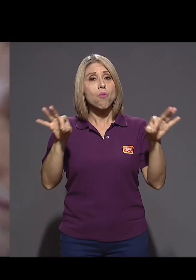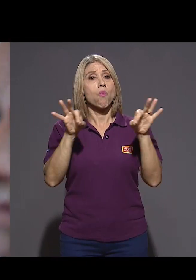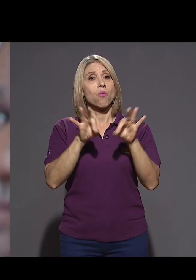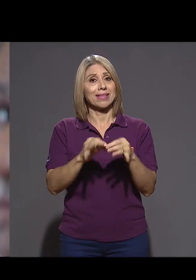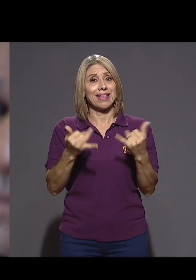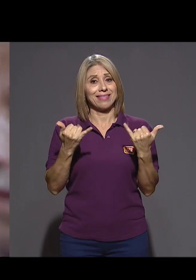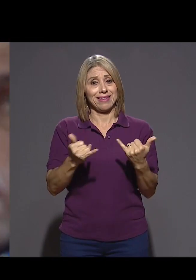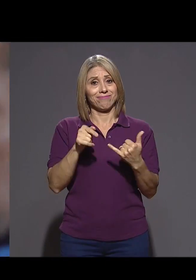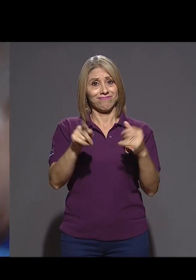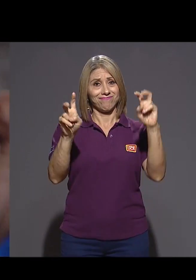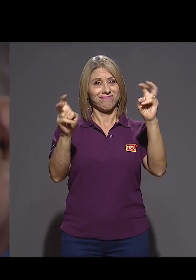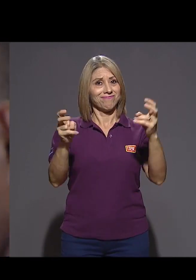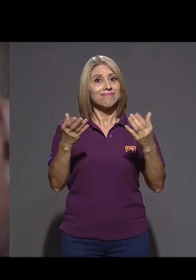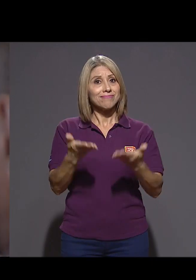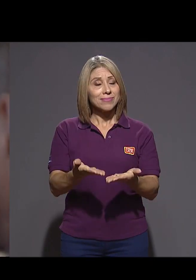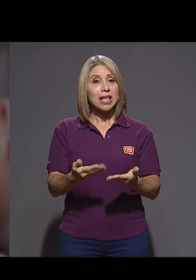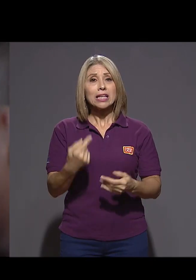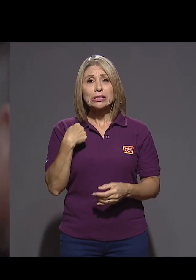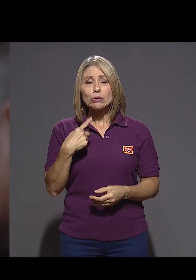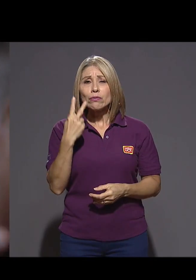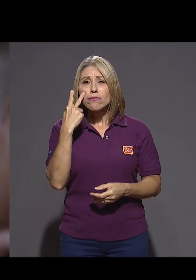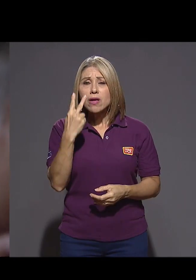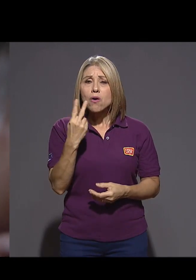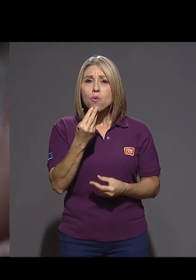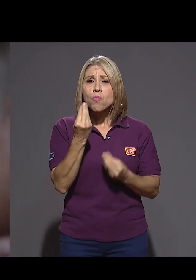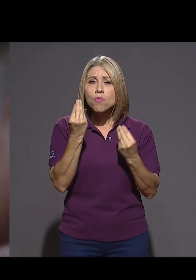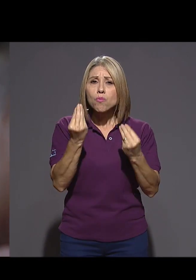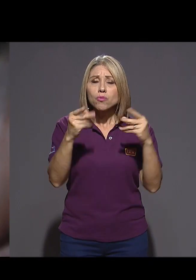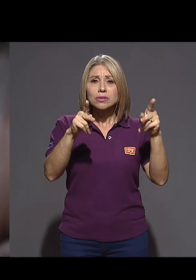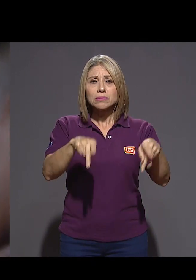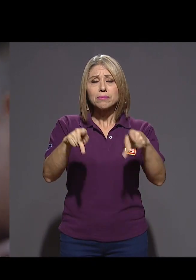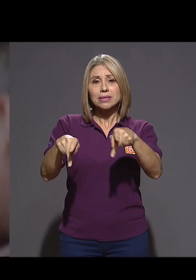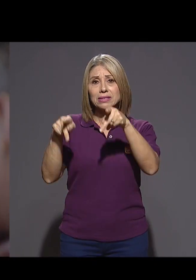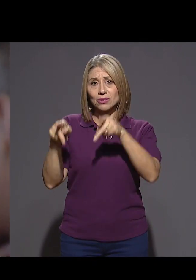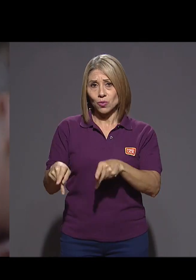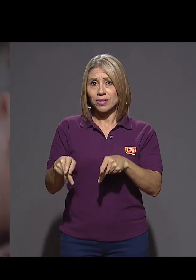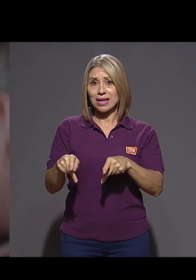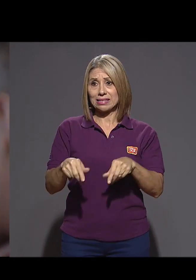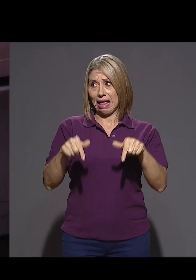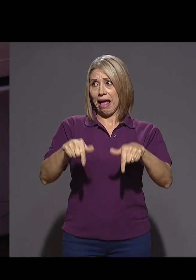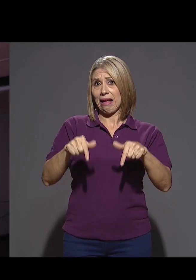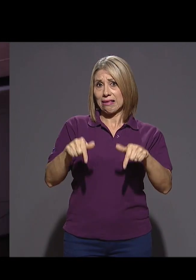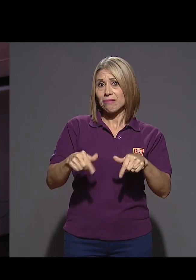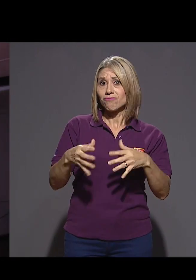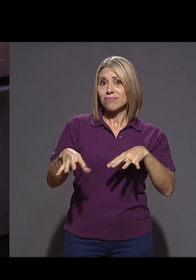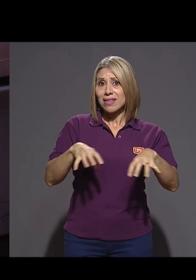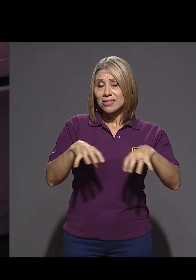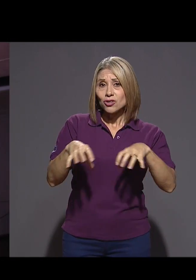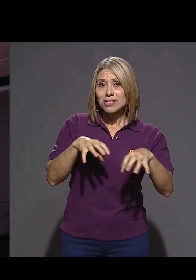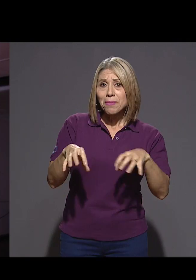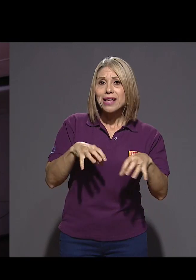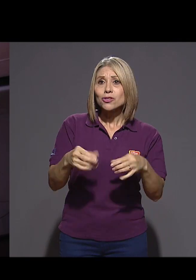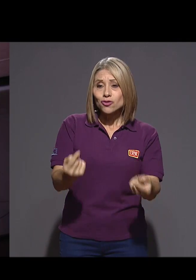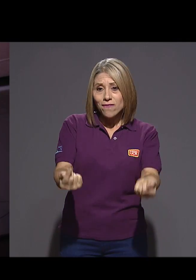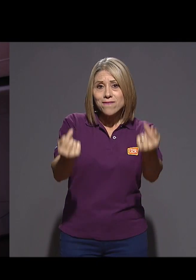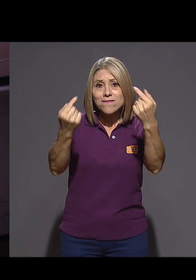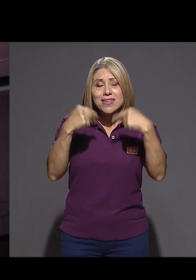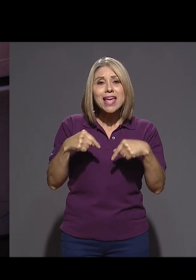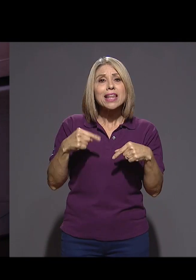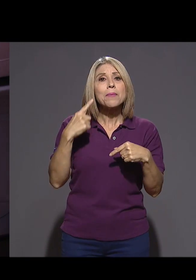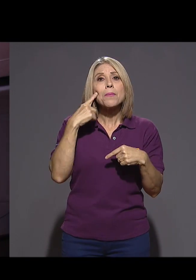importante señalar en este tipo de temáticas, es que veo muchas personas que están en estos espacios, más